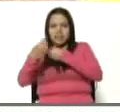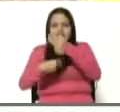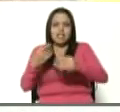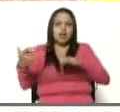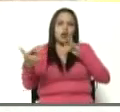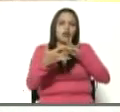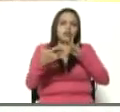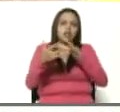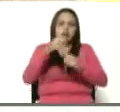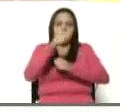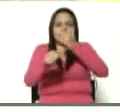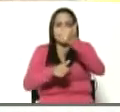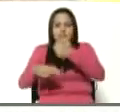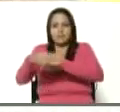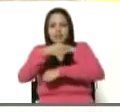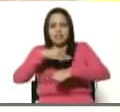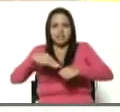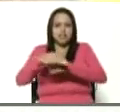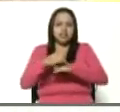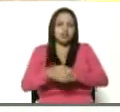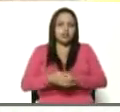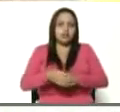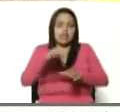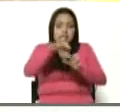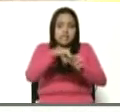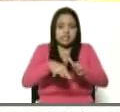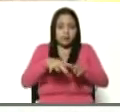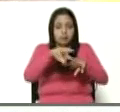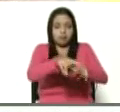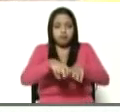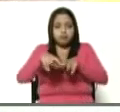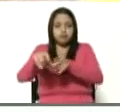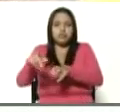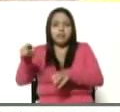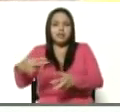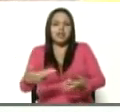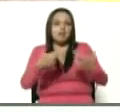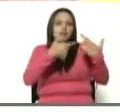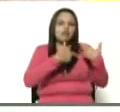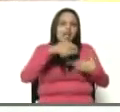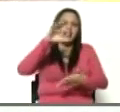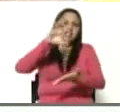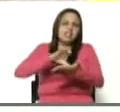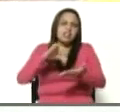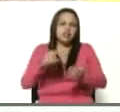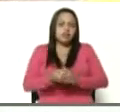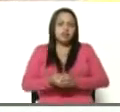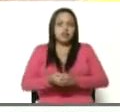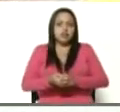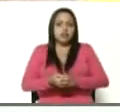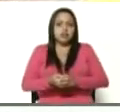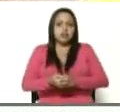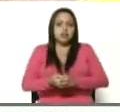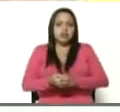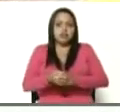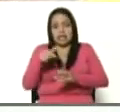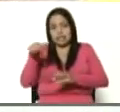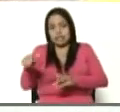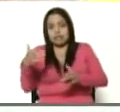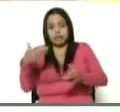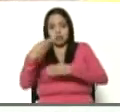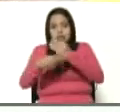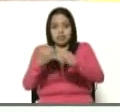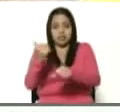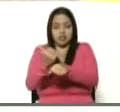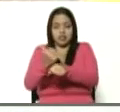agrourbano, Iván Padrón, responsable del centro de producción agrourbano El Naranjal, y a